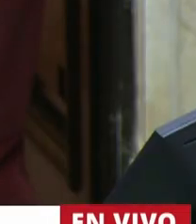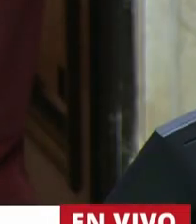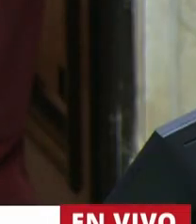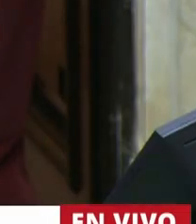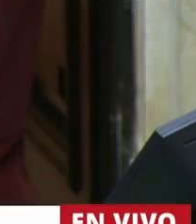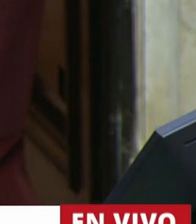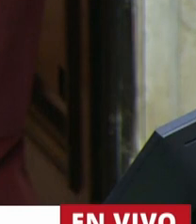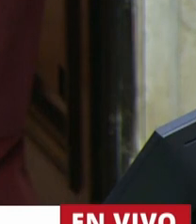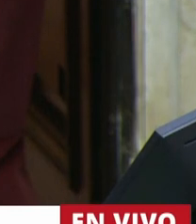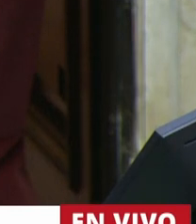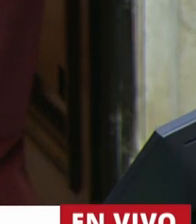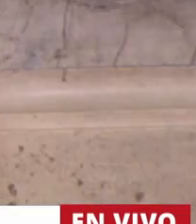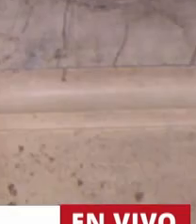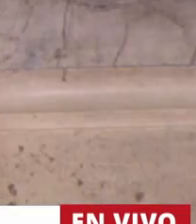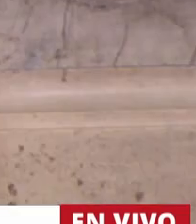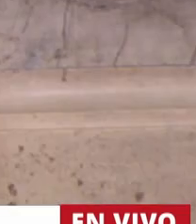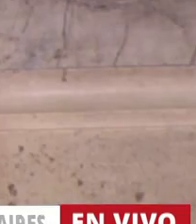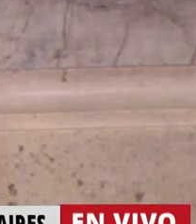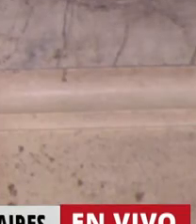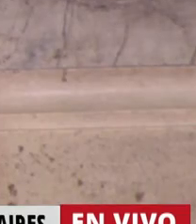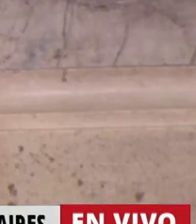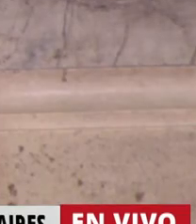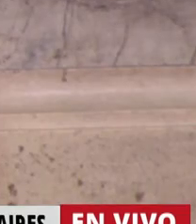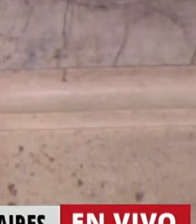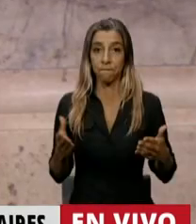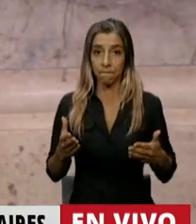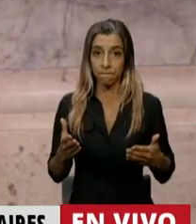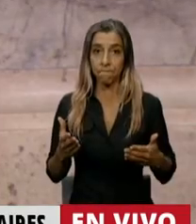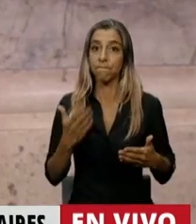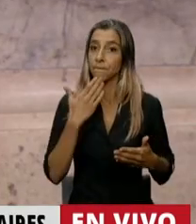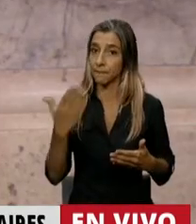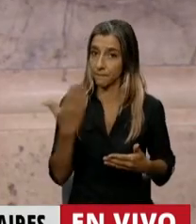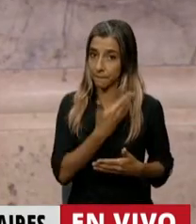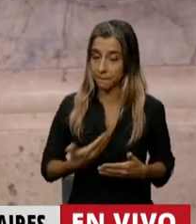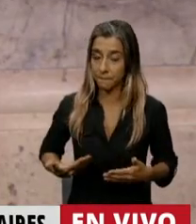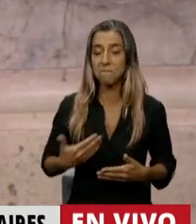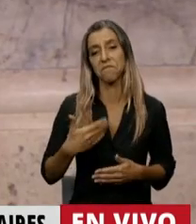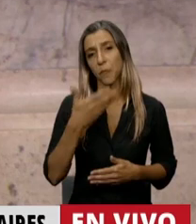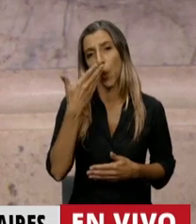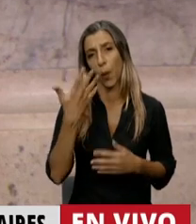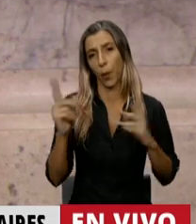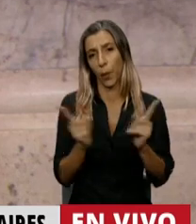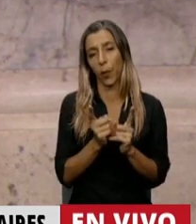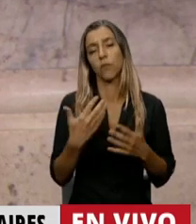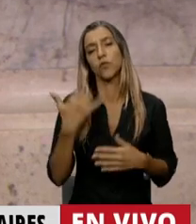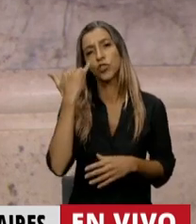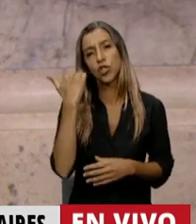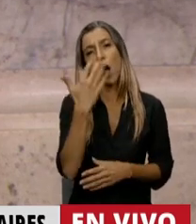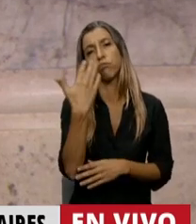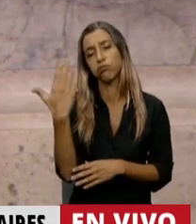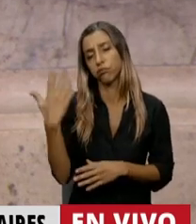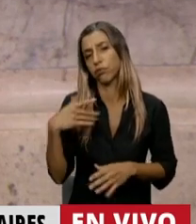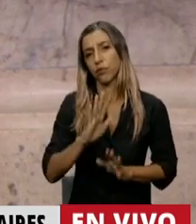Gracias, Presidente. Bueno, breve, porque se ha dicho mucho a lo largo de todas estas dos